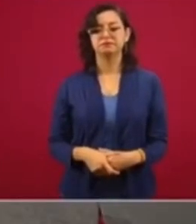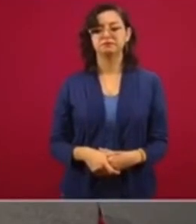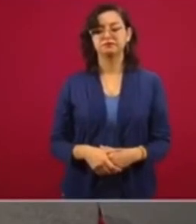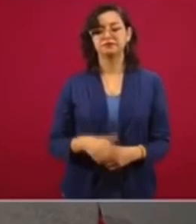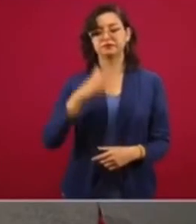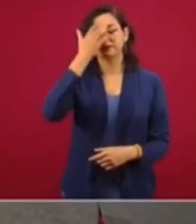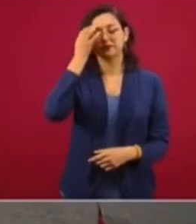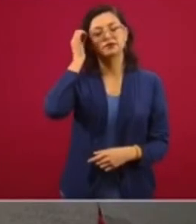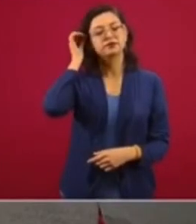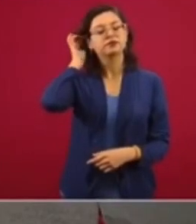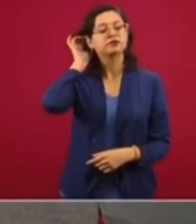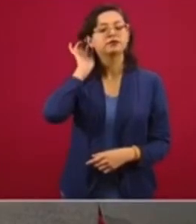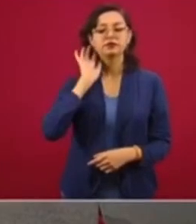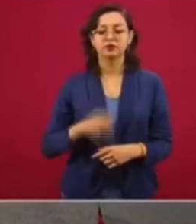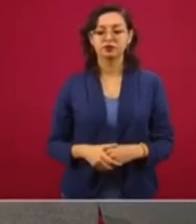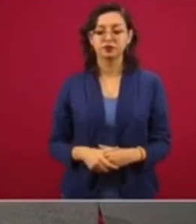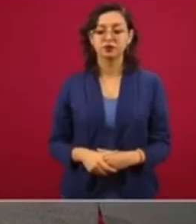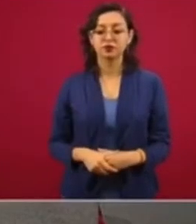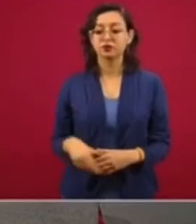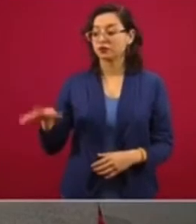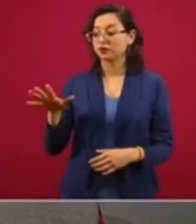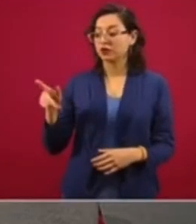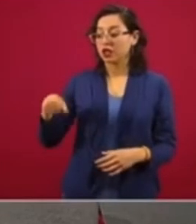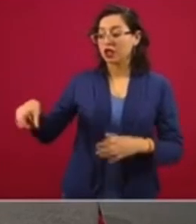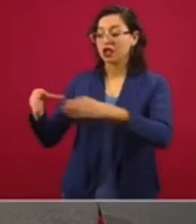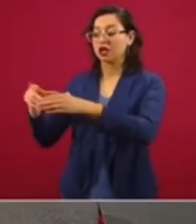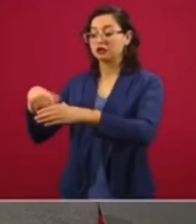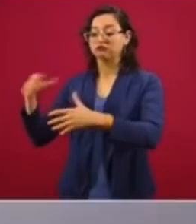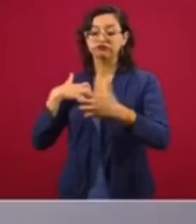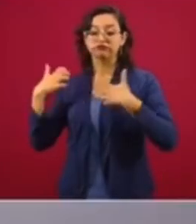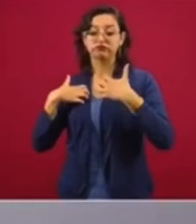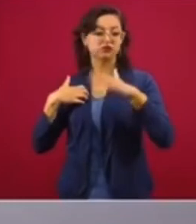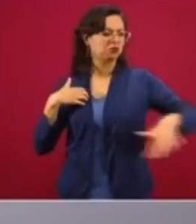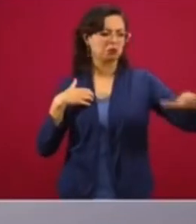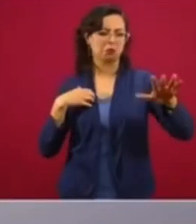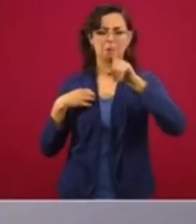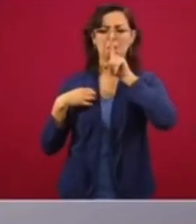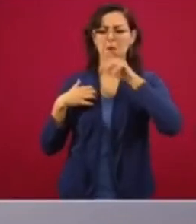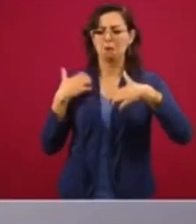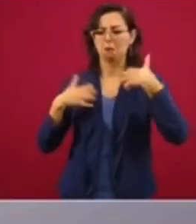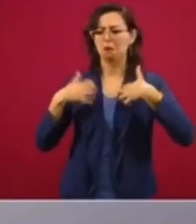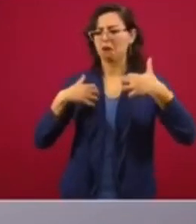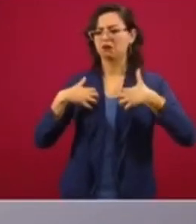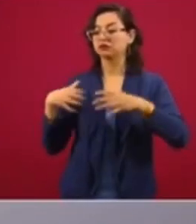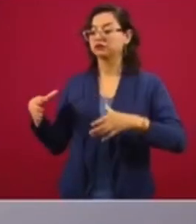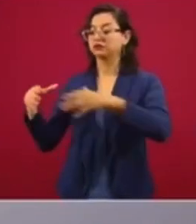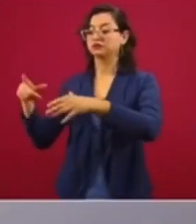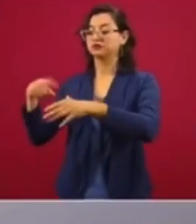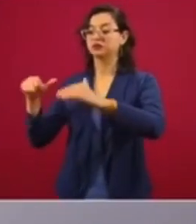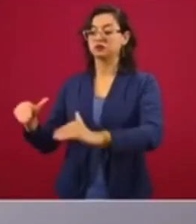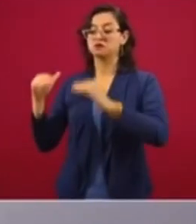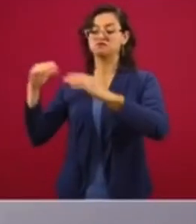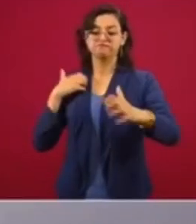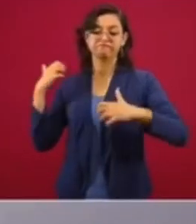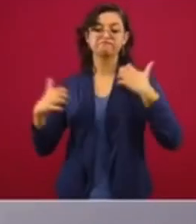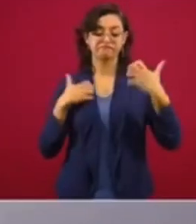hay este enojo, que no es enojo social, afortunadamente, es enojo de la llamada clase política